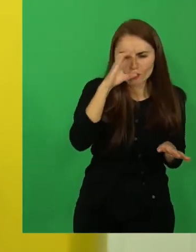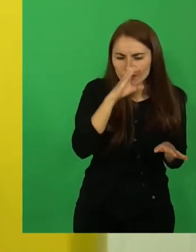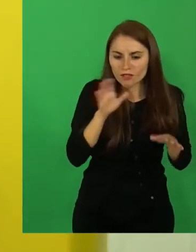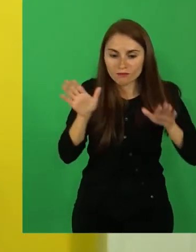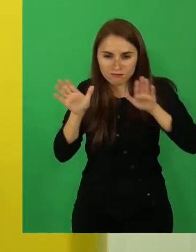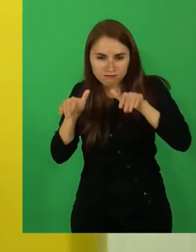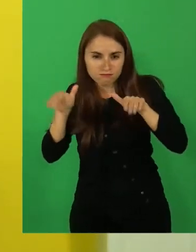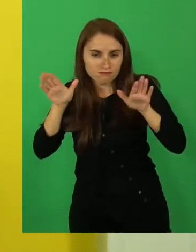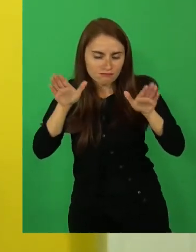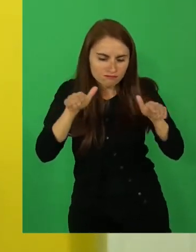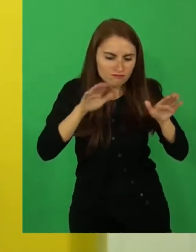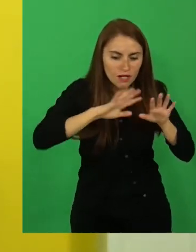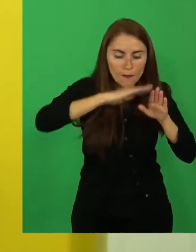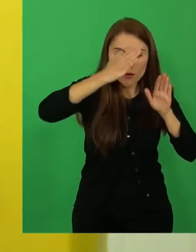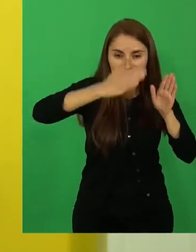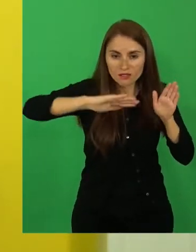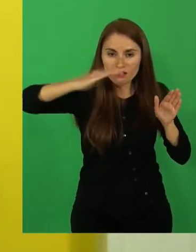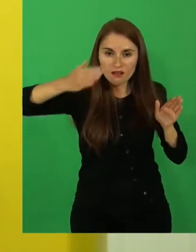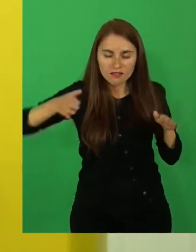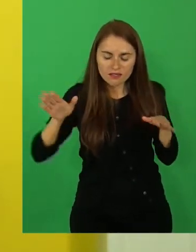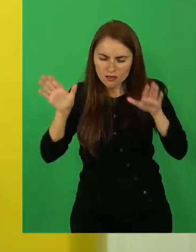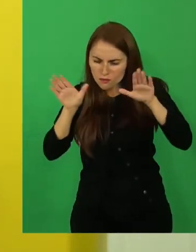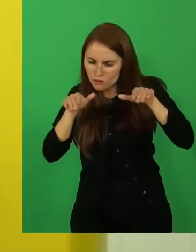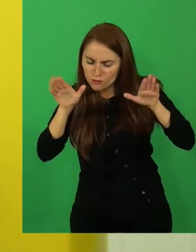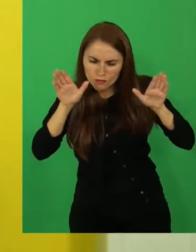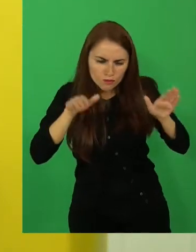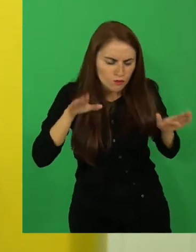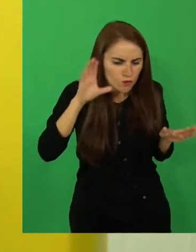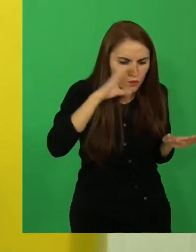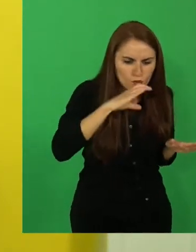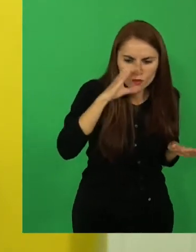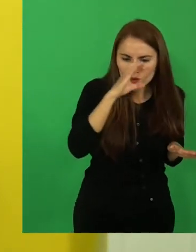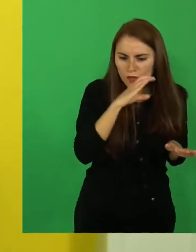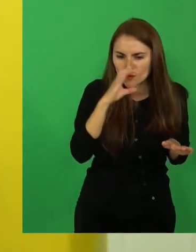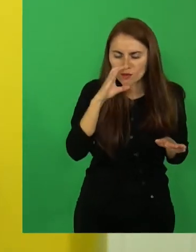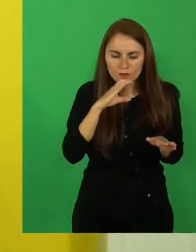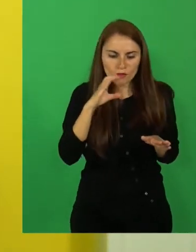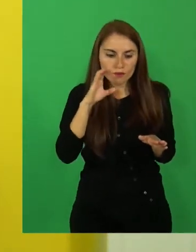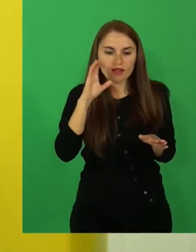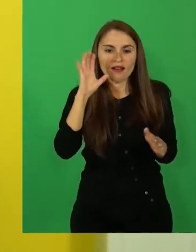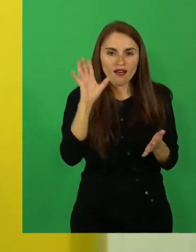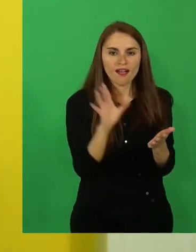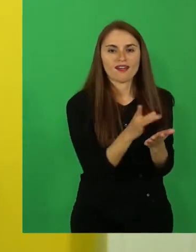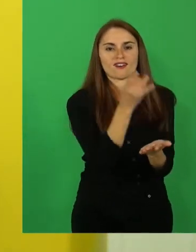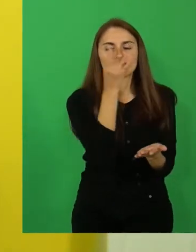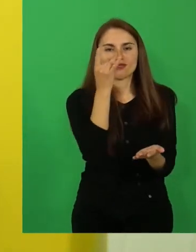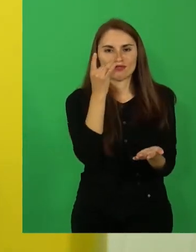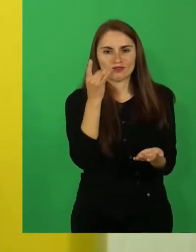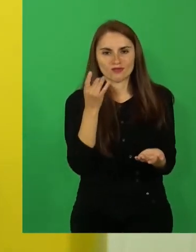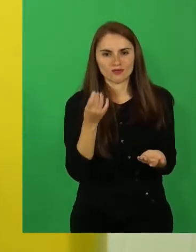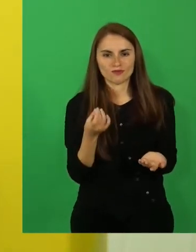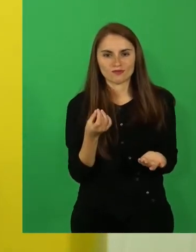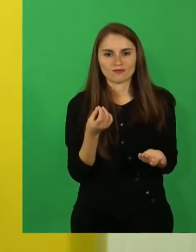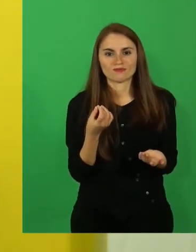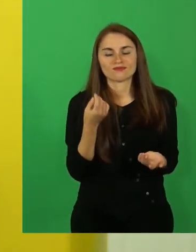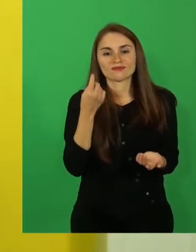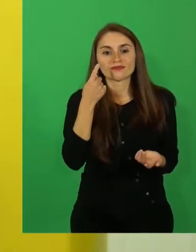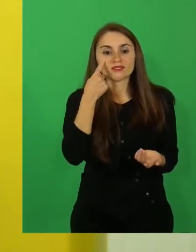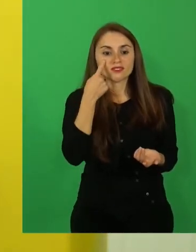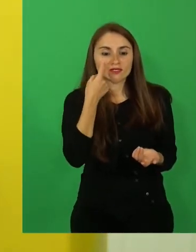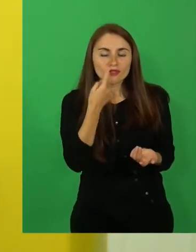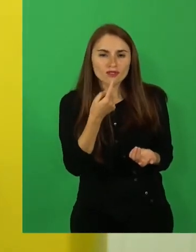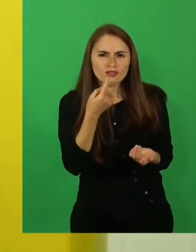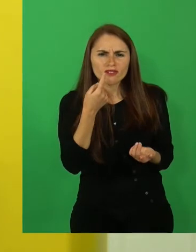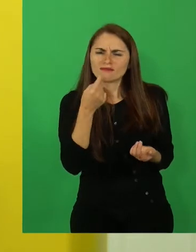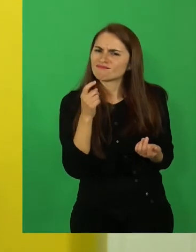las montañas, el lugar donde estaba la pastora. Y de sus ojos brotaban